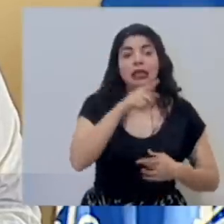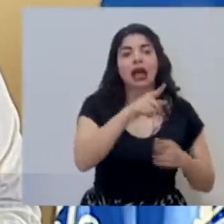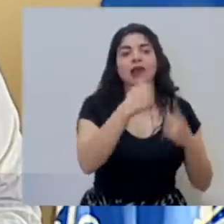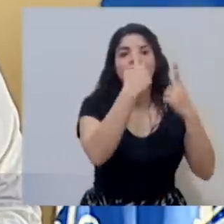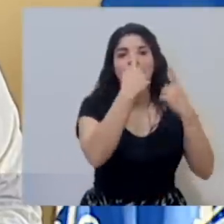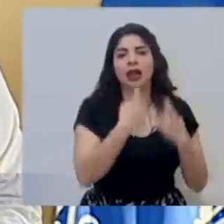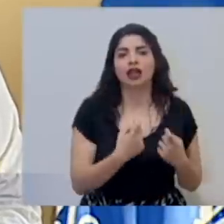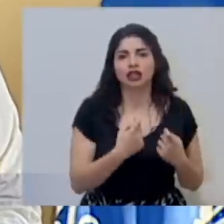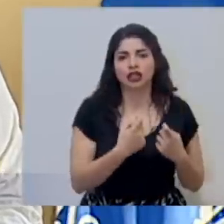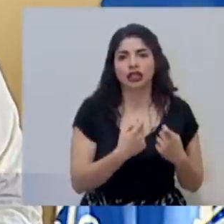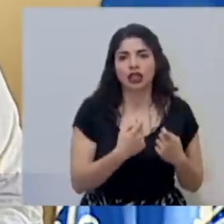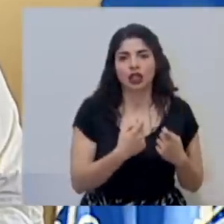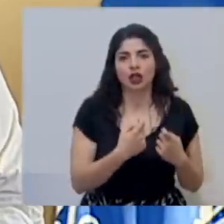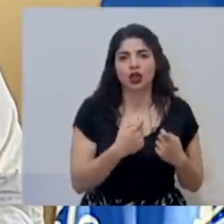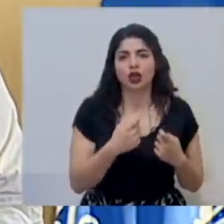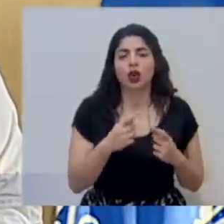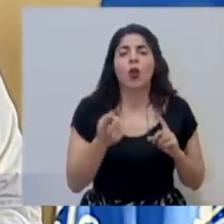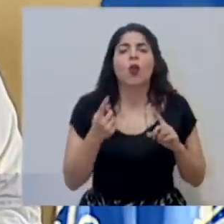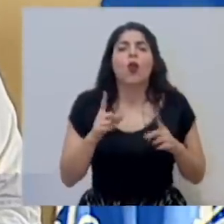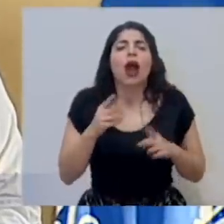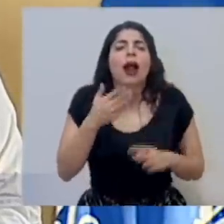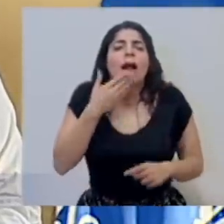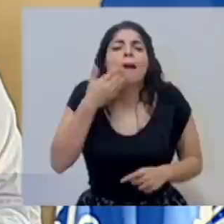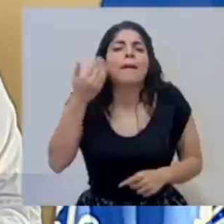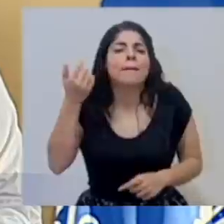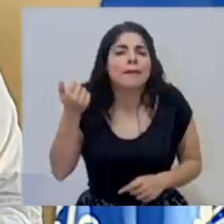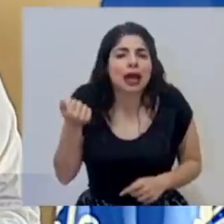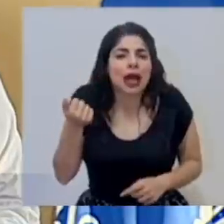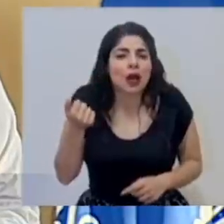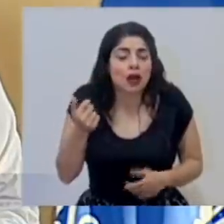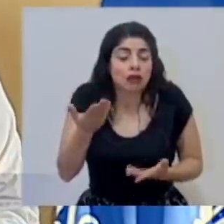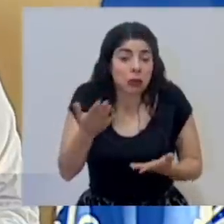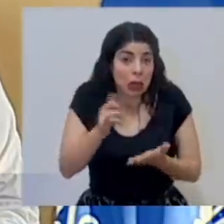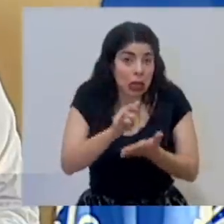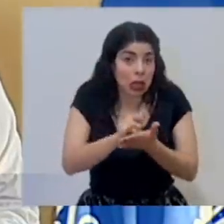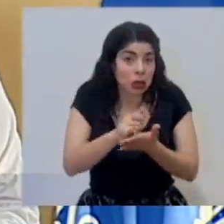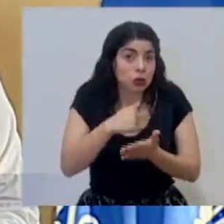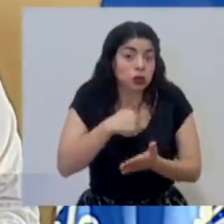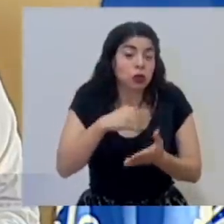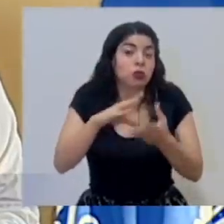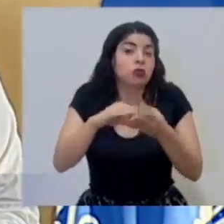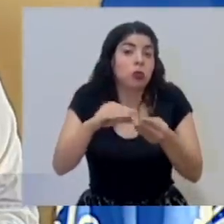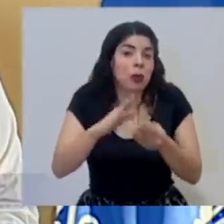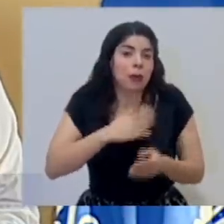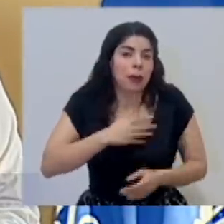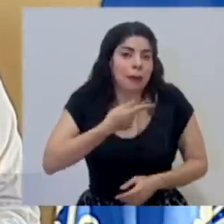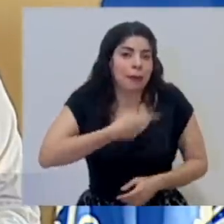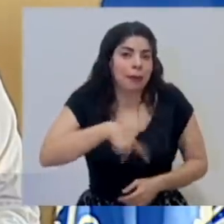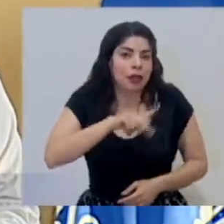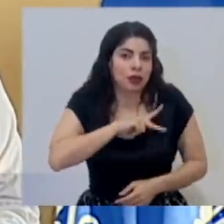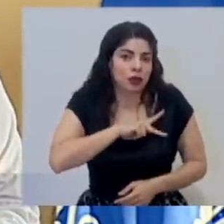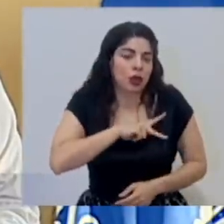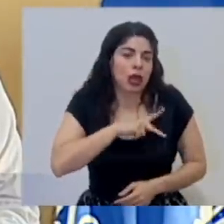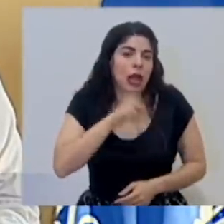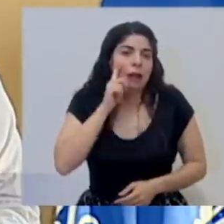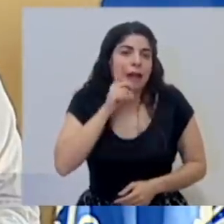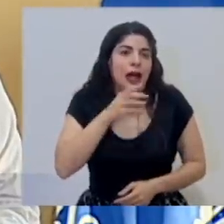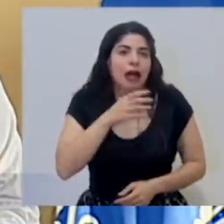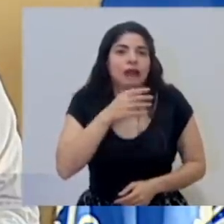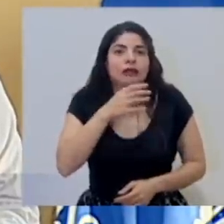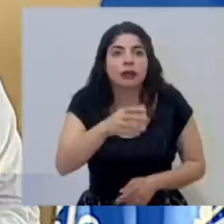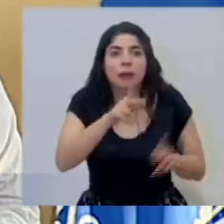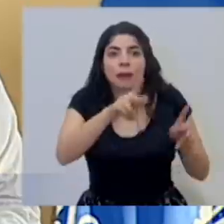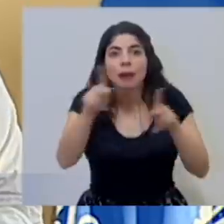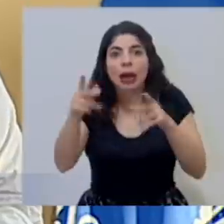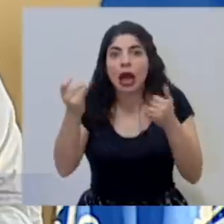diagnóstico. ¿Qué sería lo ideal? Y esto lo hago como un comentario personal para las personas que